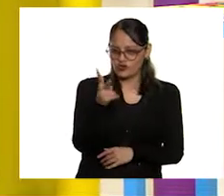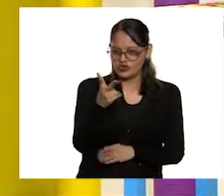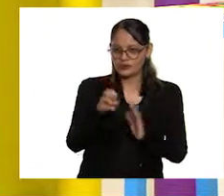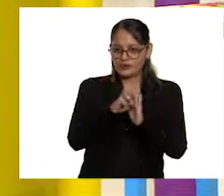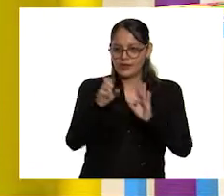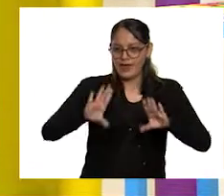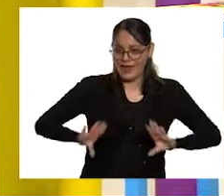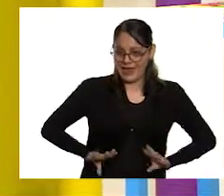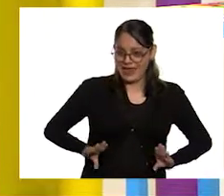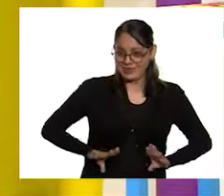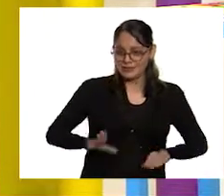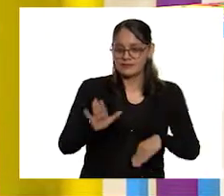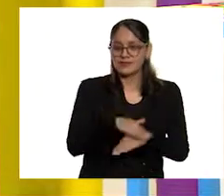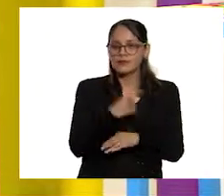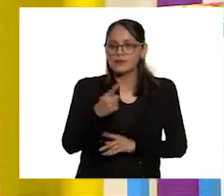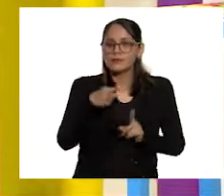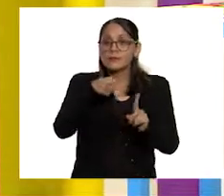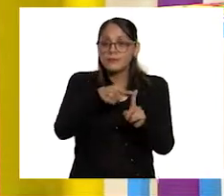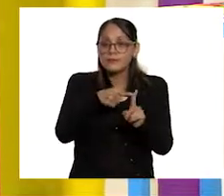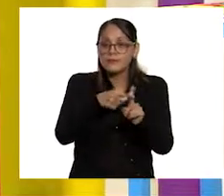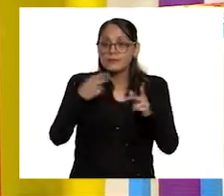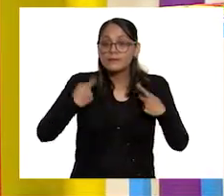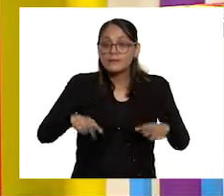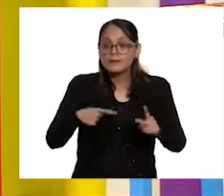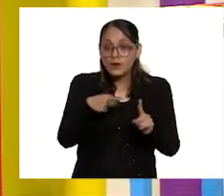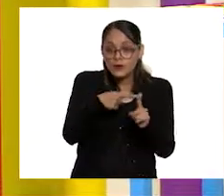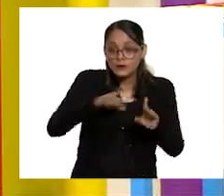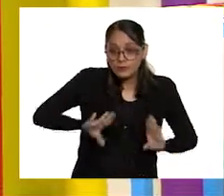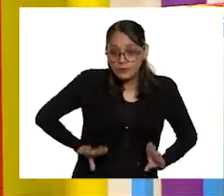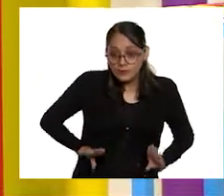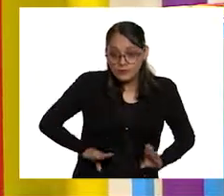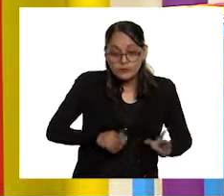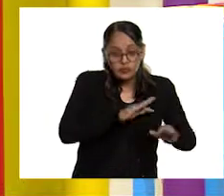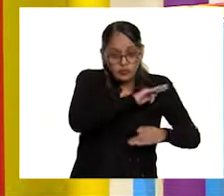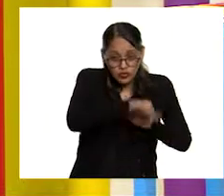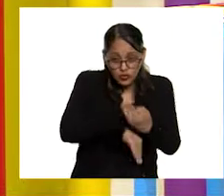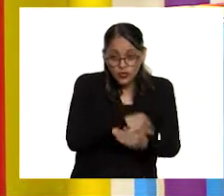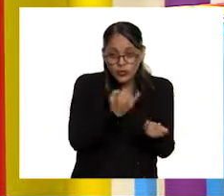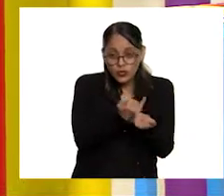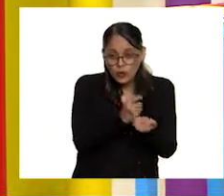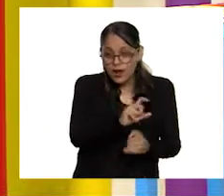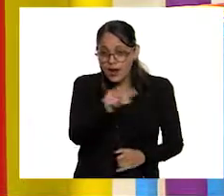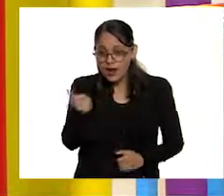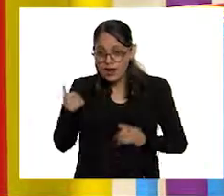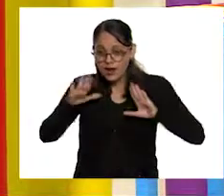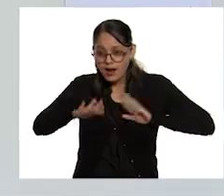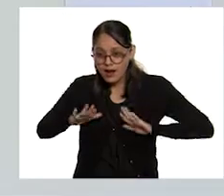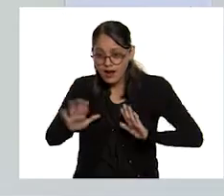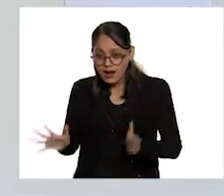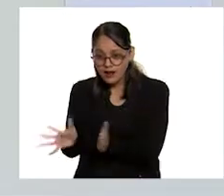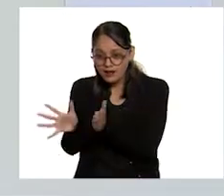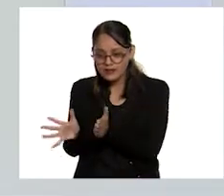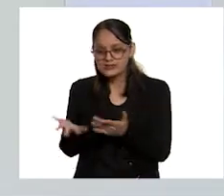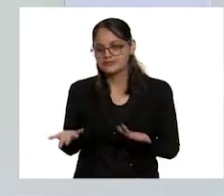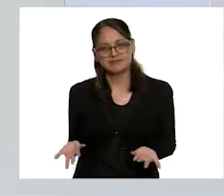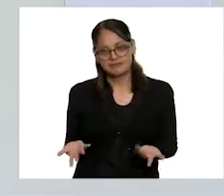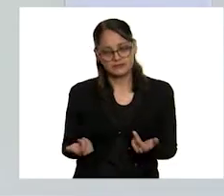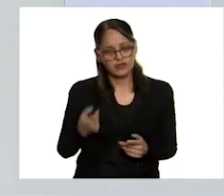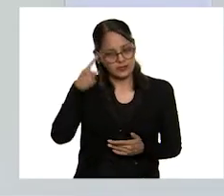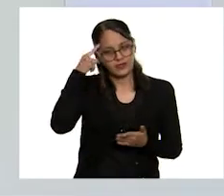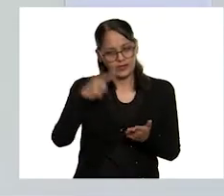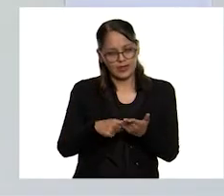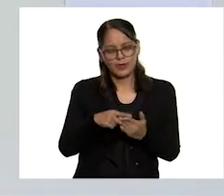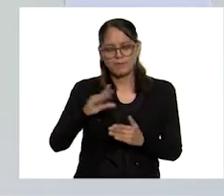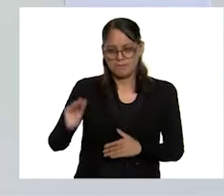Características de personalidad, porque no cualquiera tiene la personalidad para tranquilizar a un paciente. Así es. Por eso podría entrar allí.